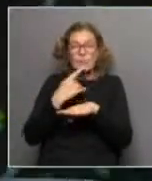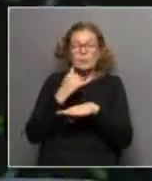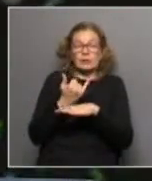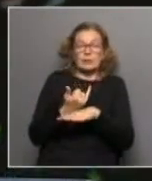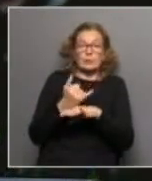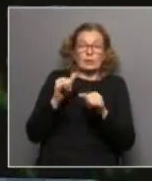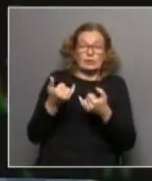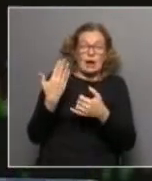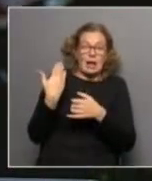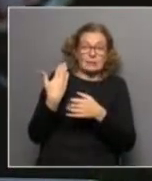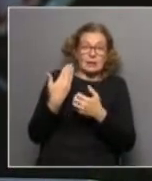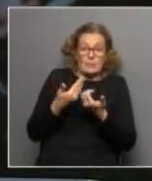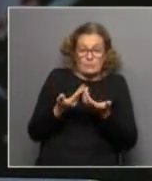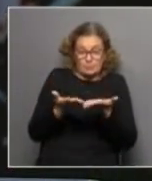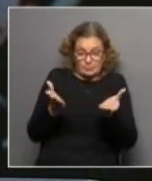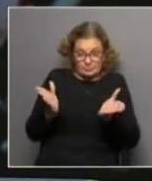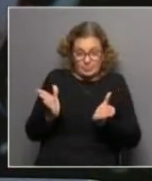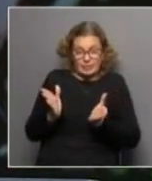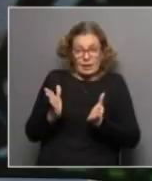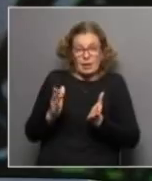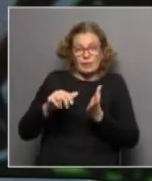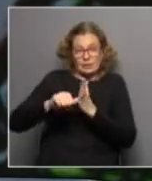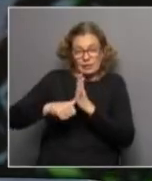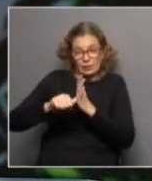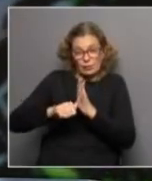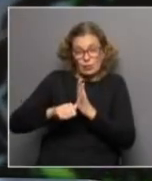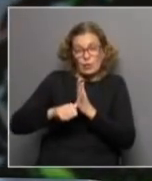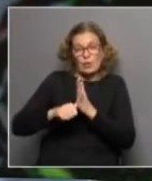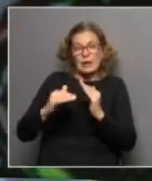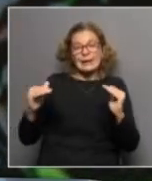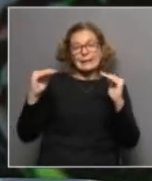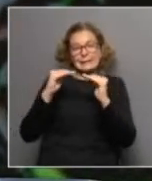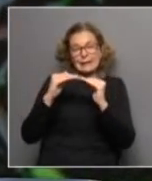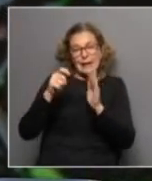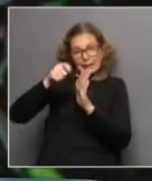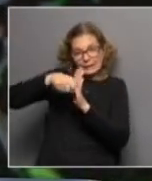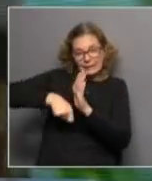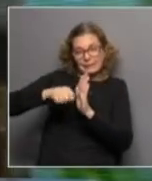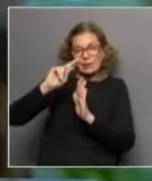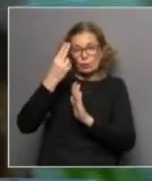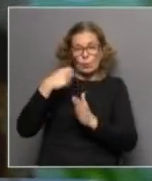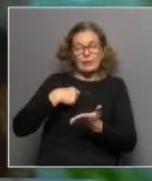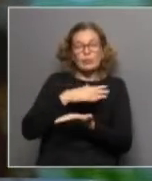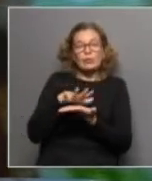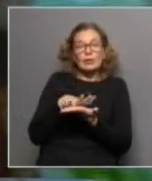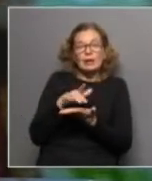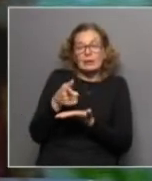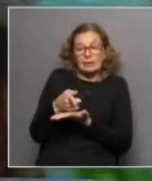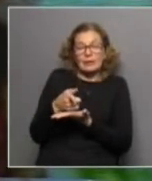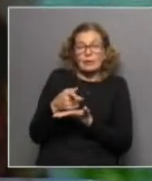que ya estaban desplegadas, que son principalmente la asignación familiar del plan de equidad y la tarjeta Uruguay Social, que